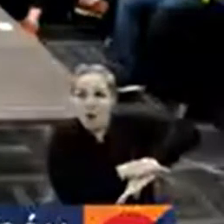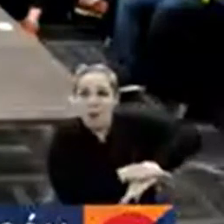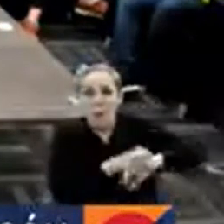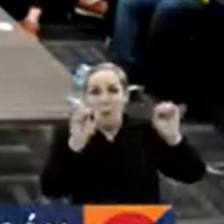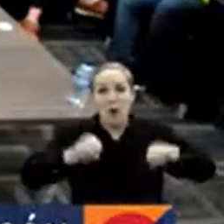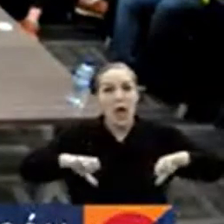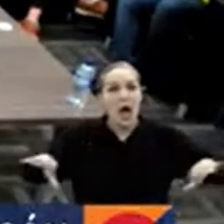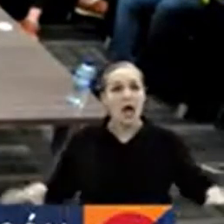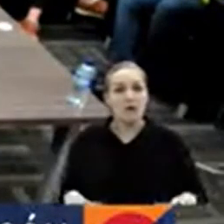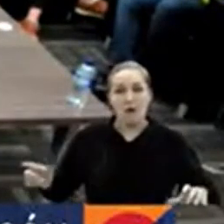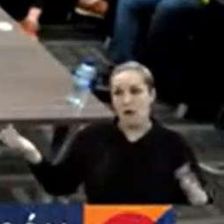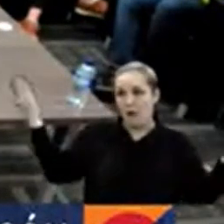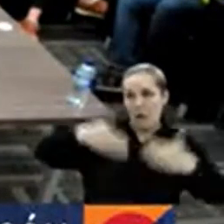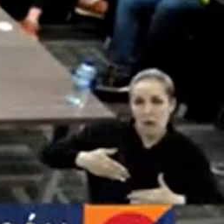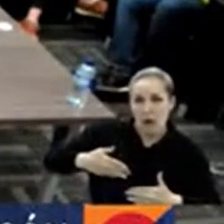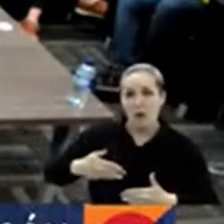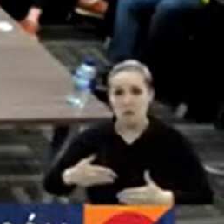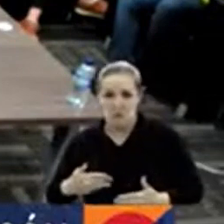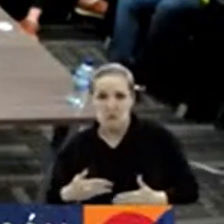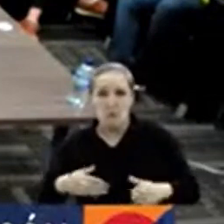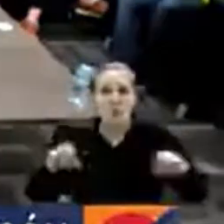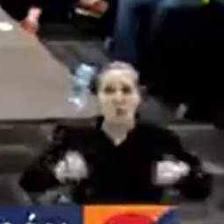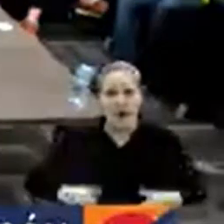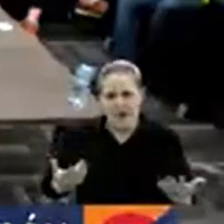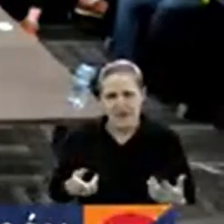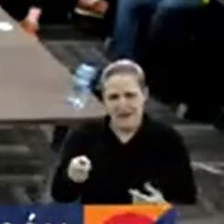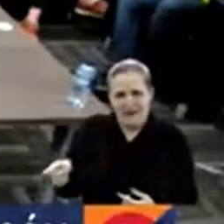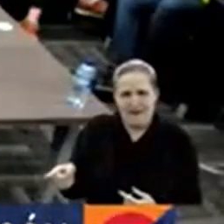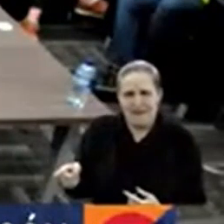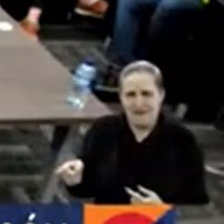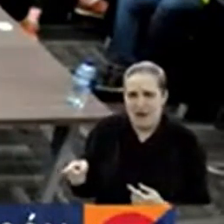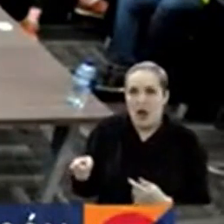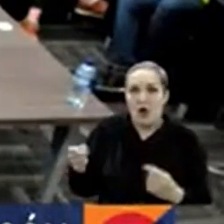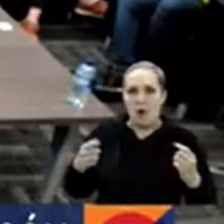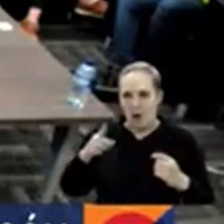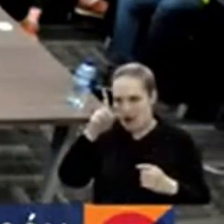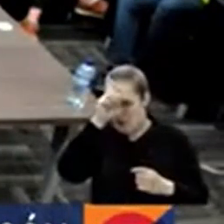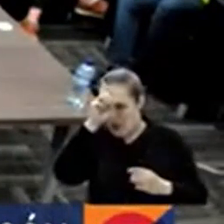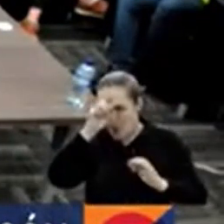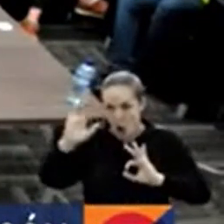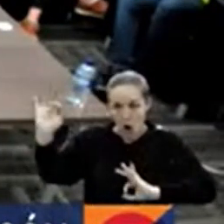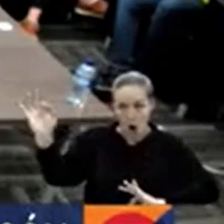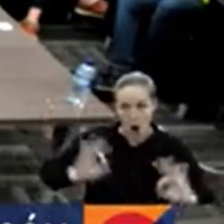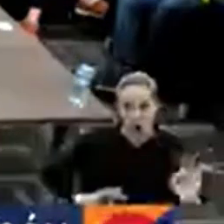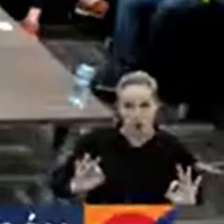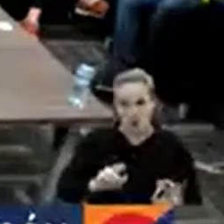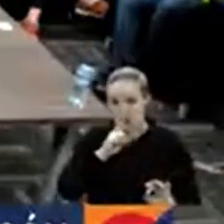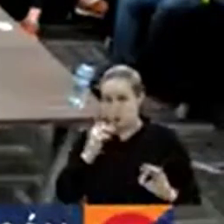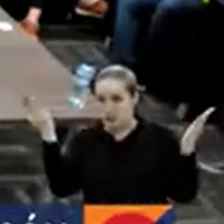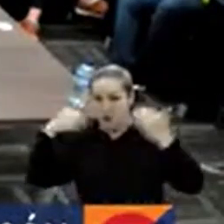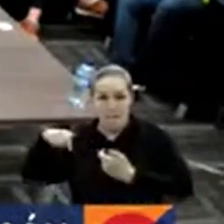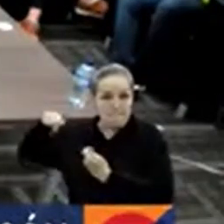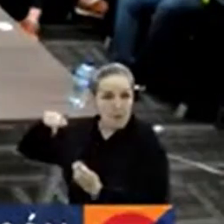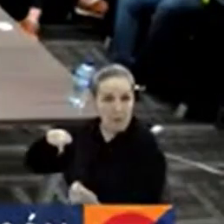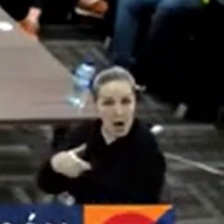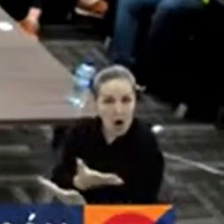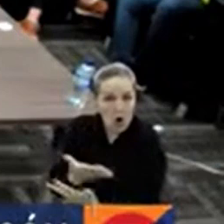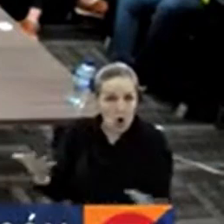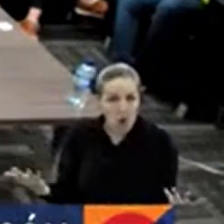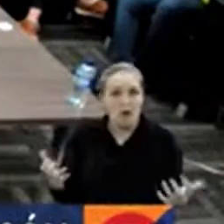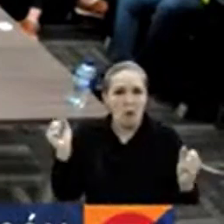su actividad criminal. Puede seguir aportando sus medios logísticos, su músculo financiero, para